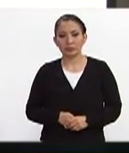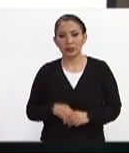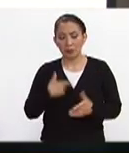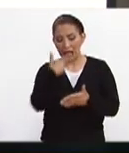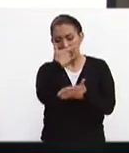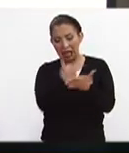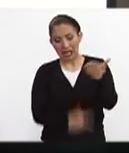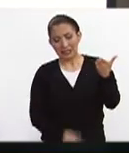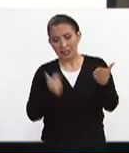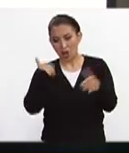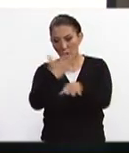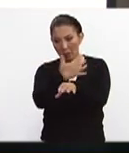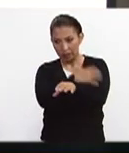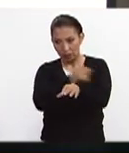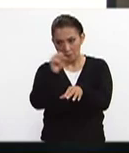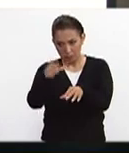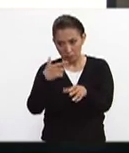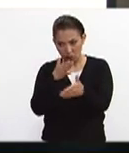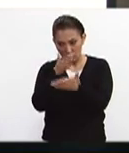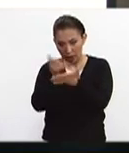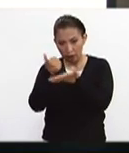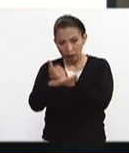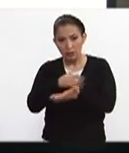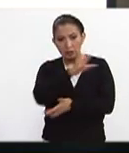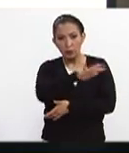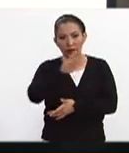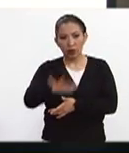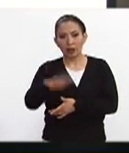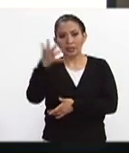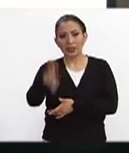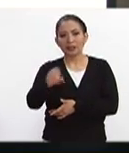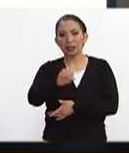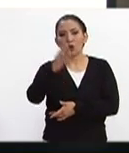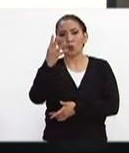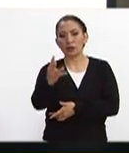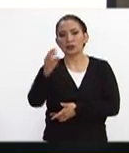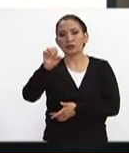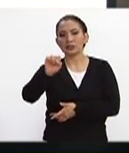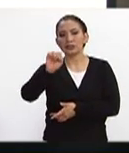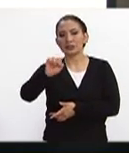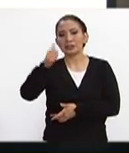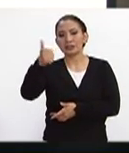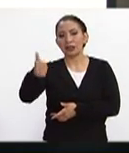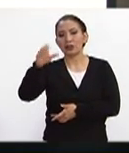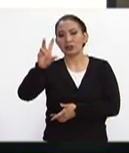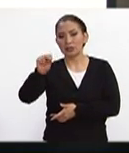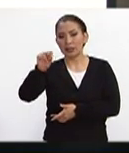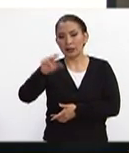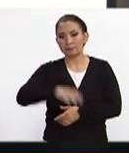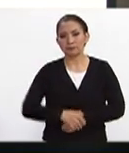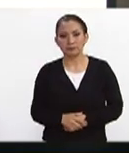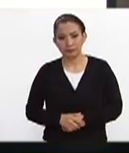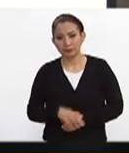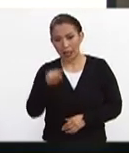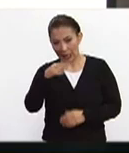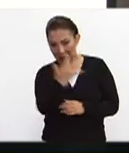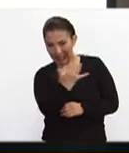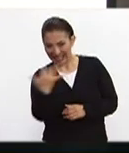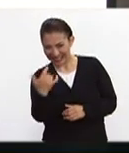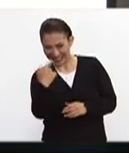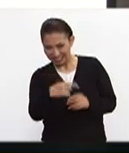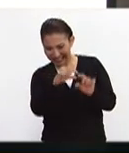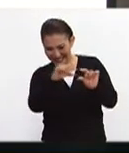a dejar la lista de los que hemos estado asistiendo el mío es el 55 10 04 6680 ahí está el